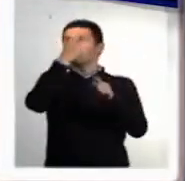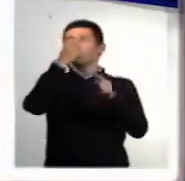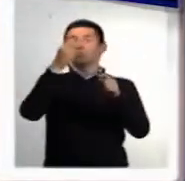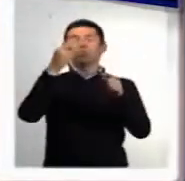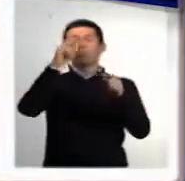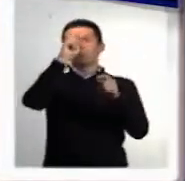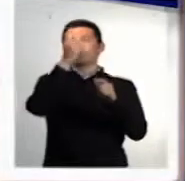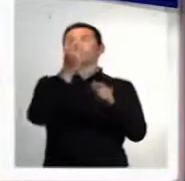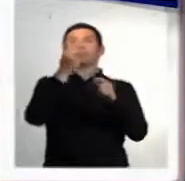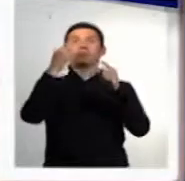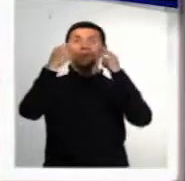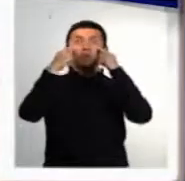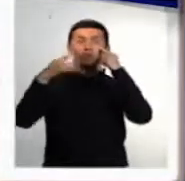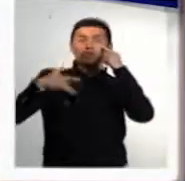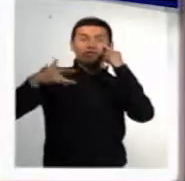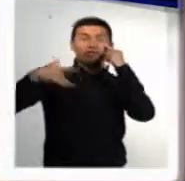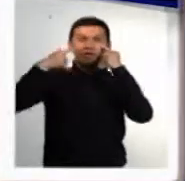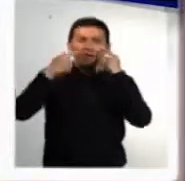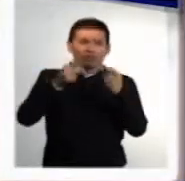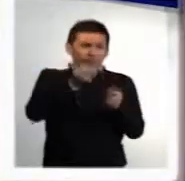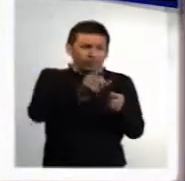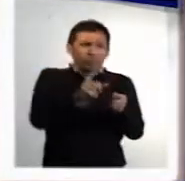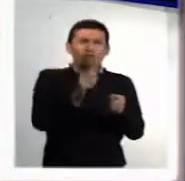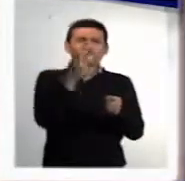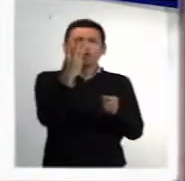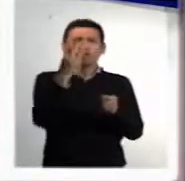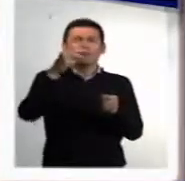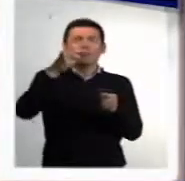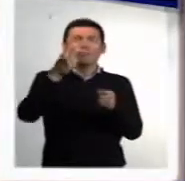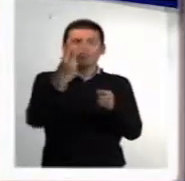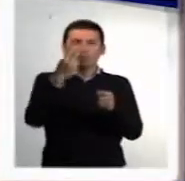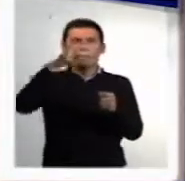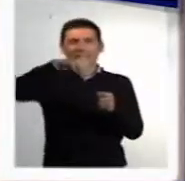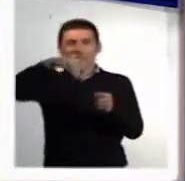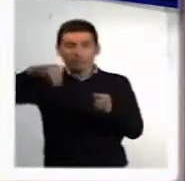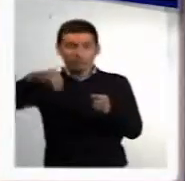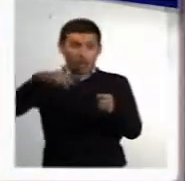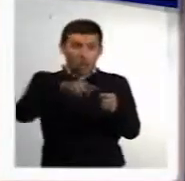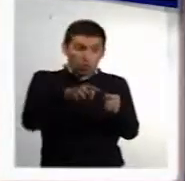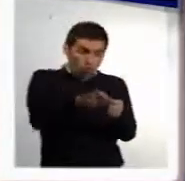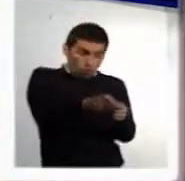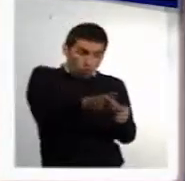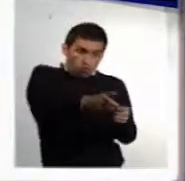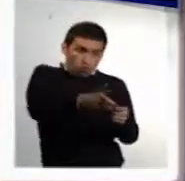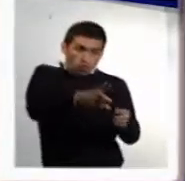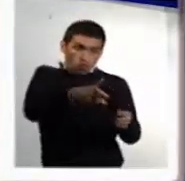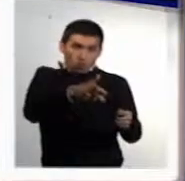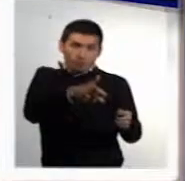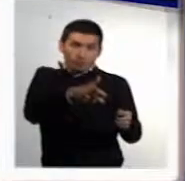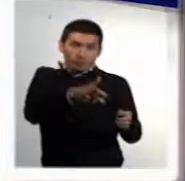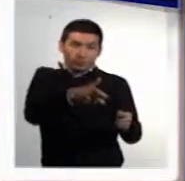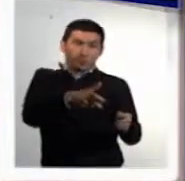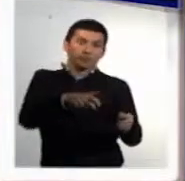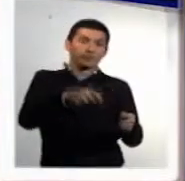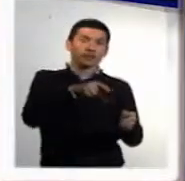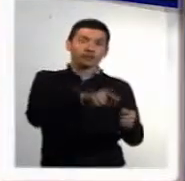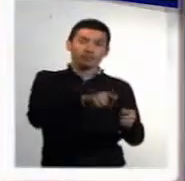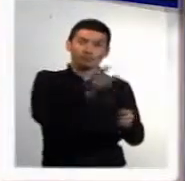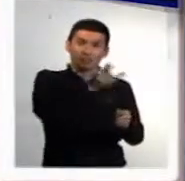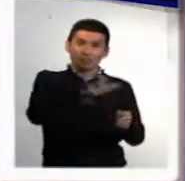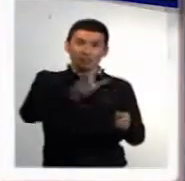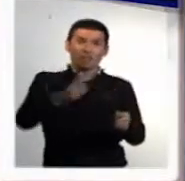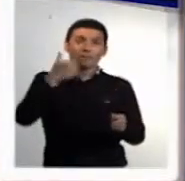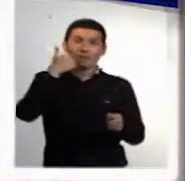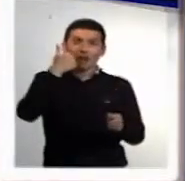incisión muy pequeña, de dos milímetros, y por ahí se aspira la catarata en los adultos